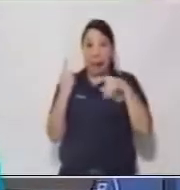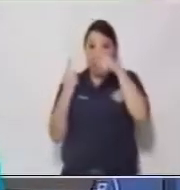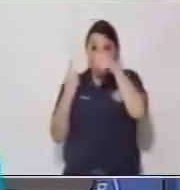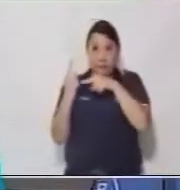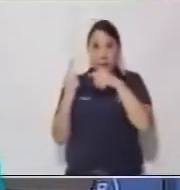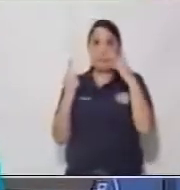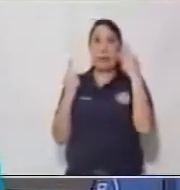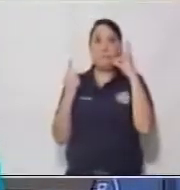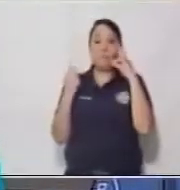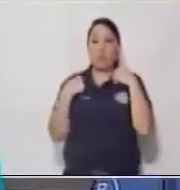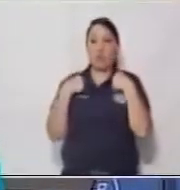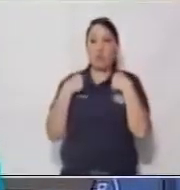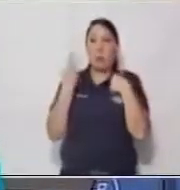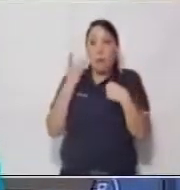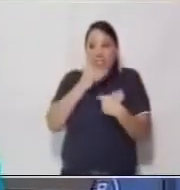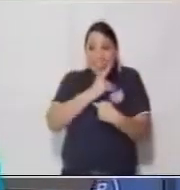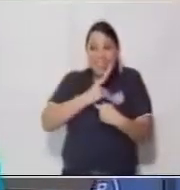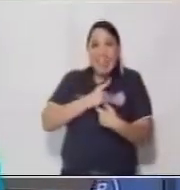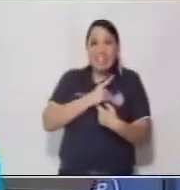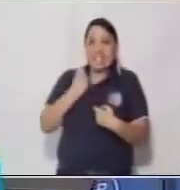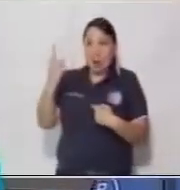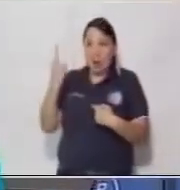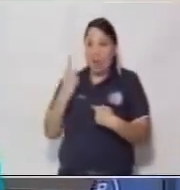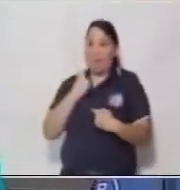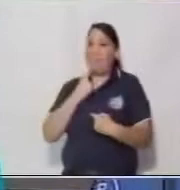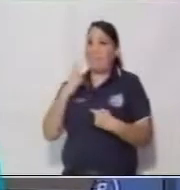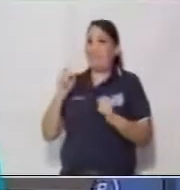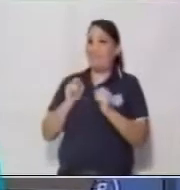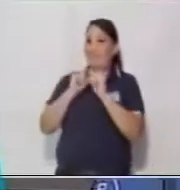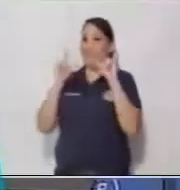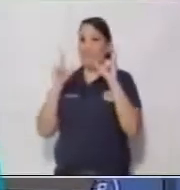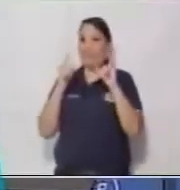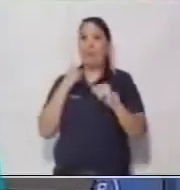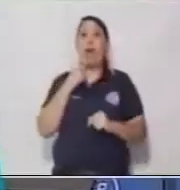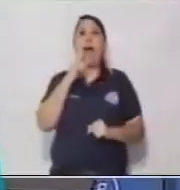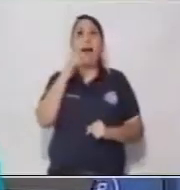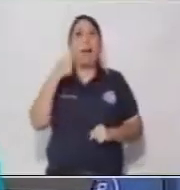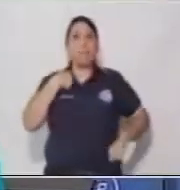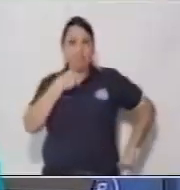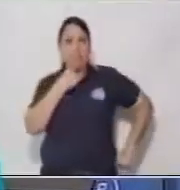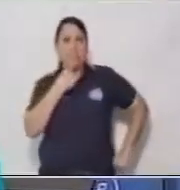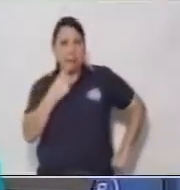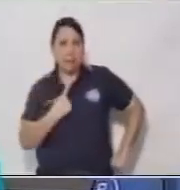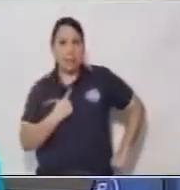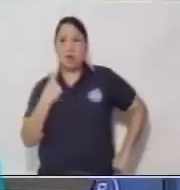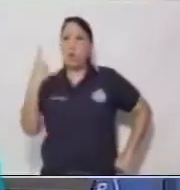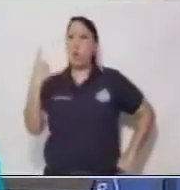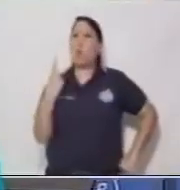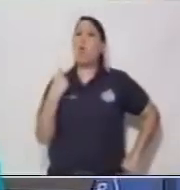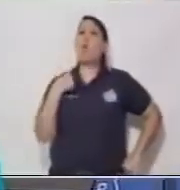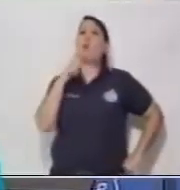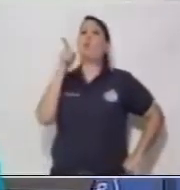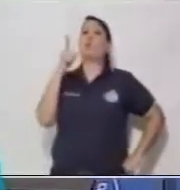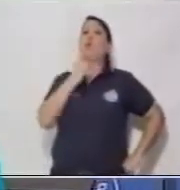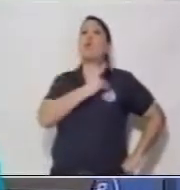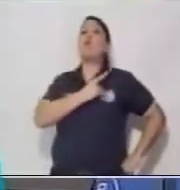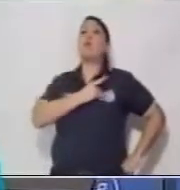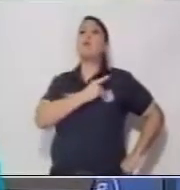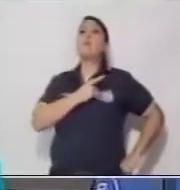pedía un deseo, me lo concedería. Me dijo, bueno, ¿y cuál es tu deseo?